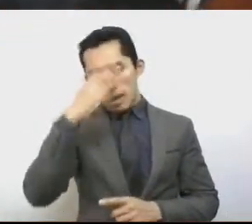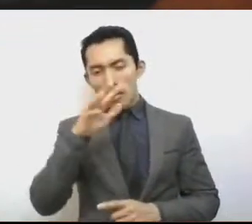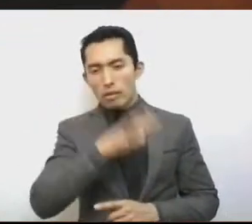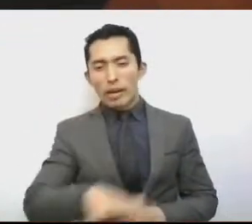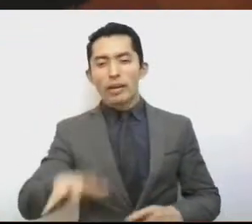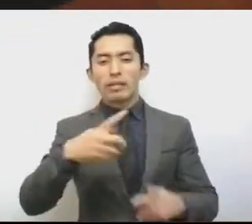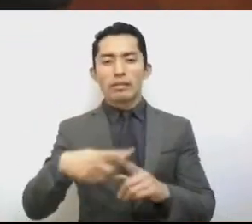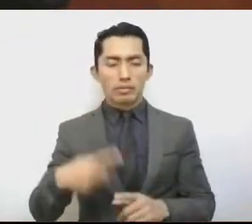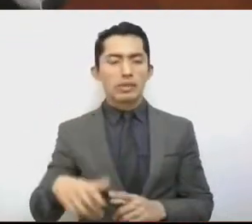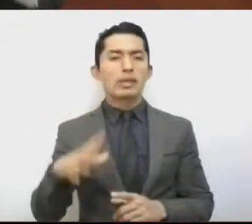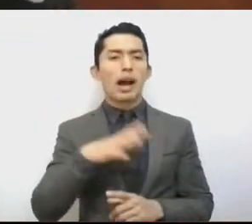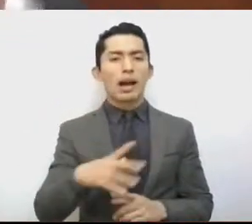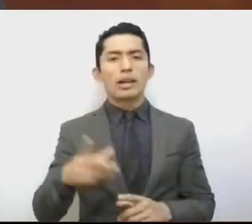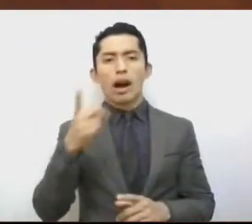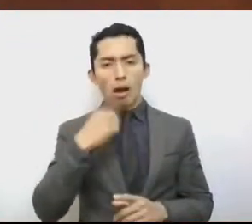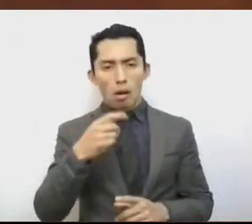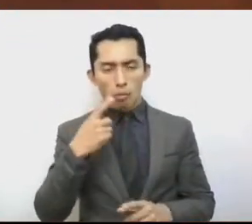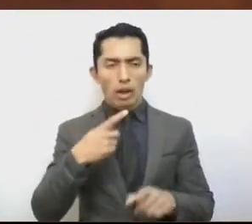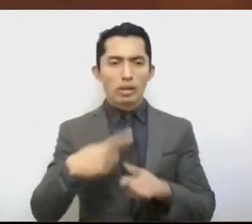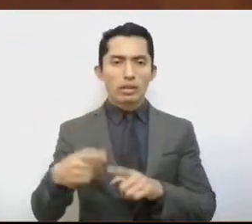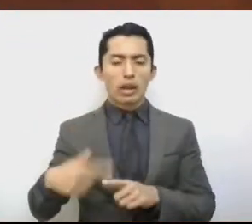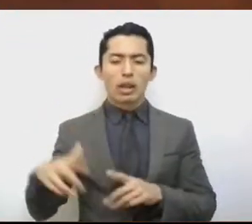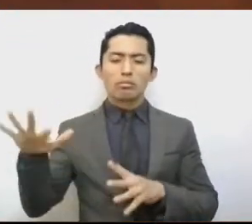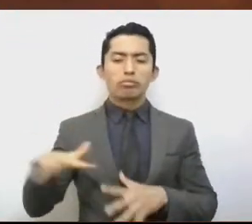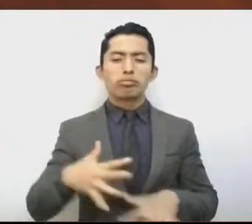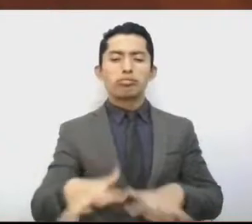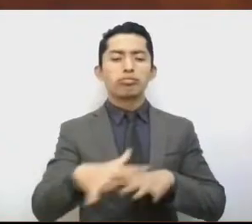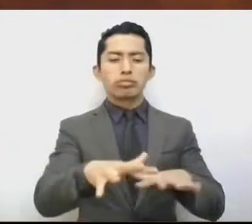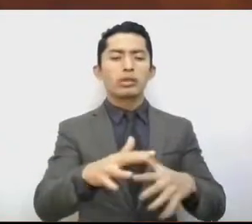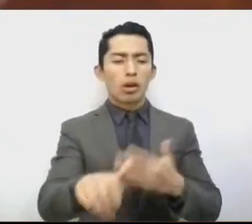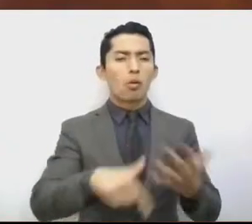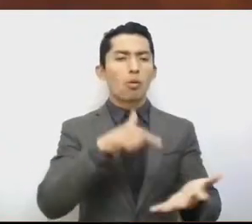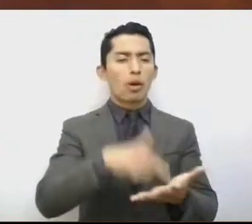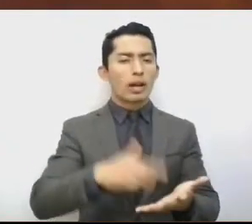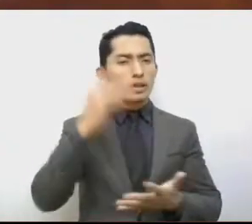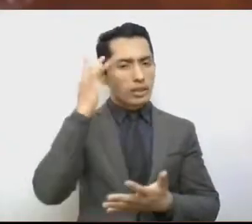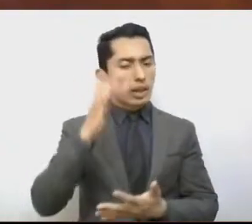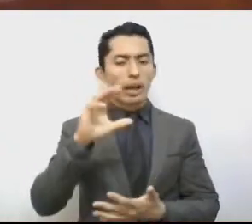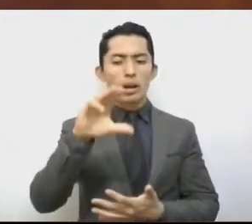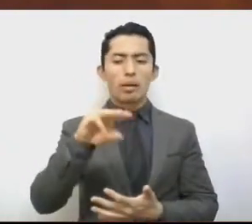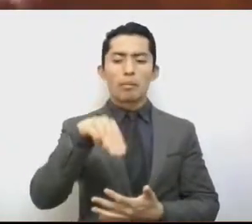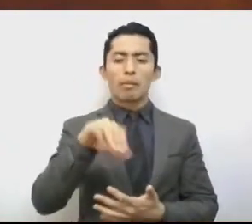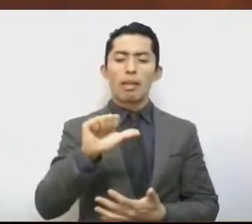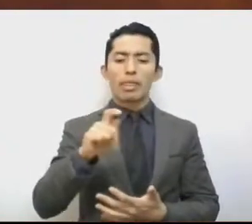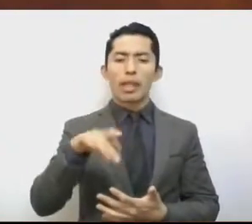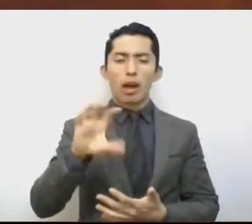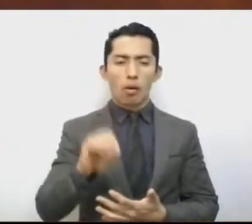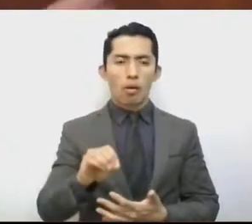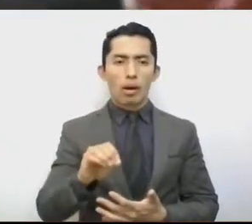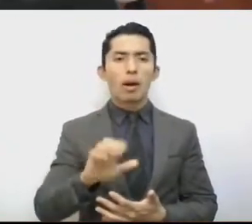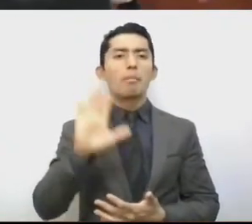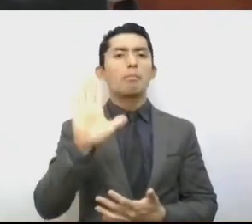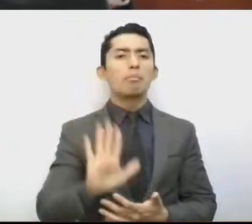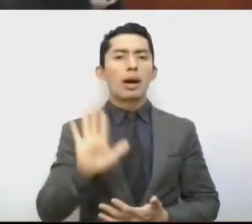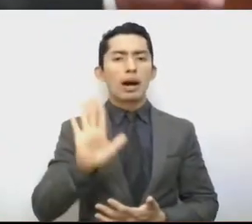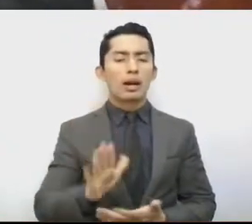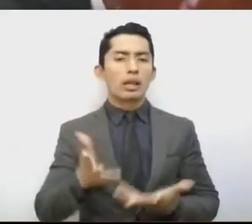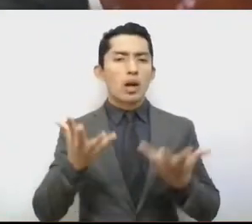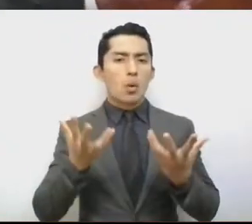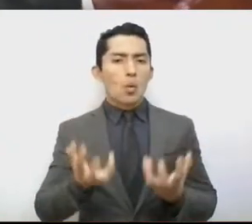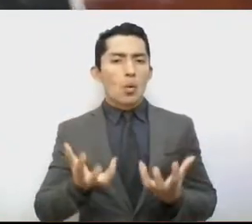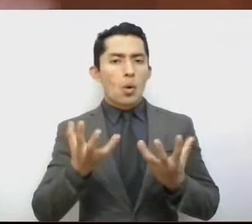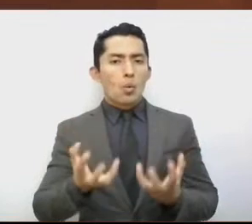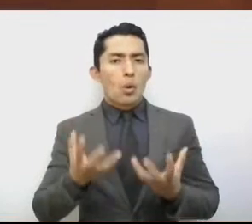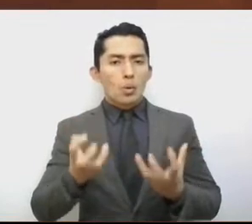aguas llegan a San Mateo Atenco, pareciera una ollita de absorción. Y en el punto de